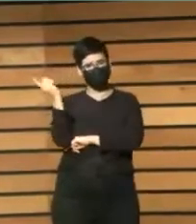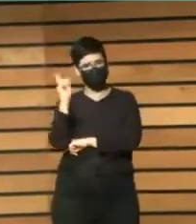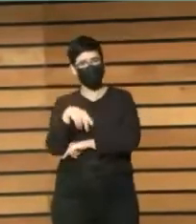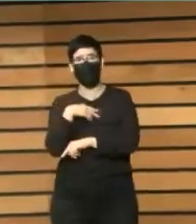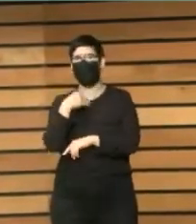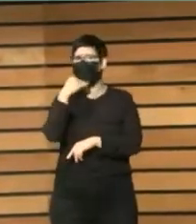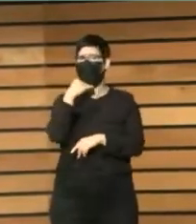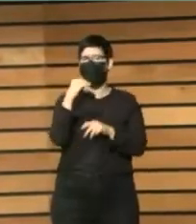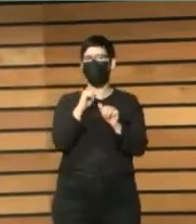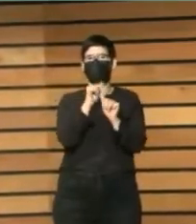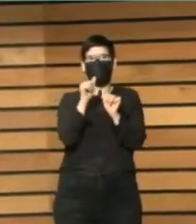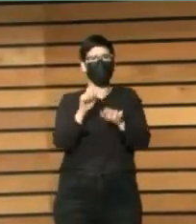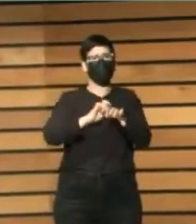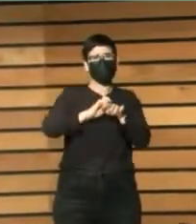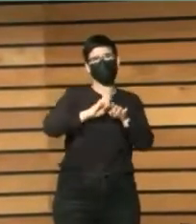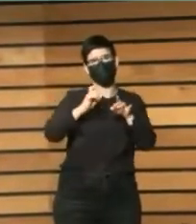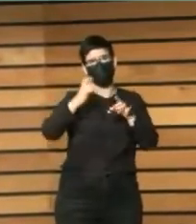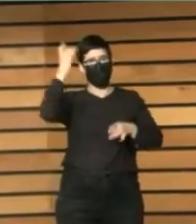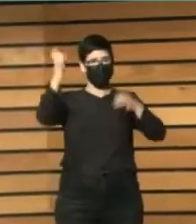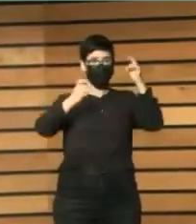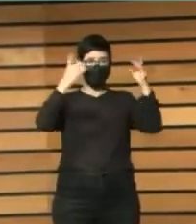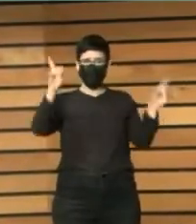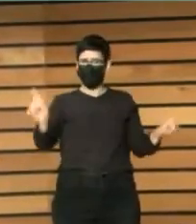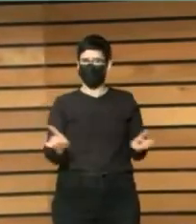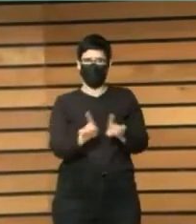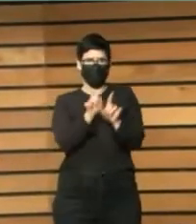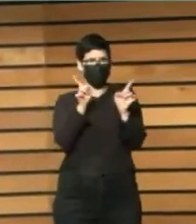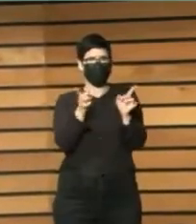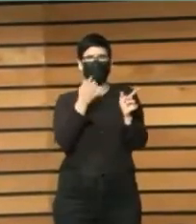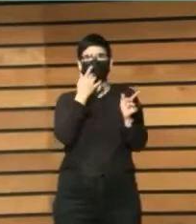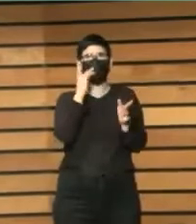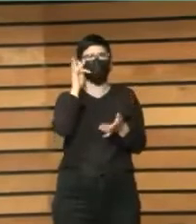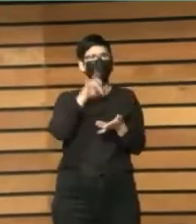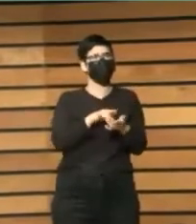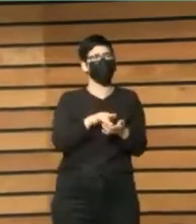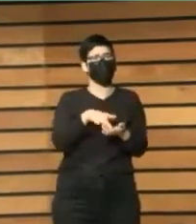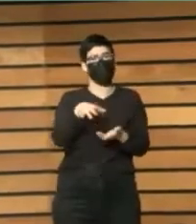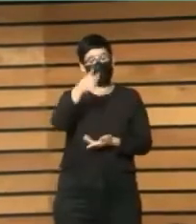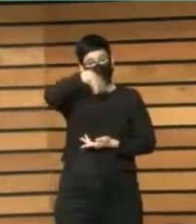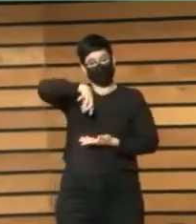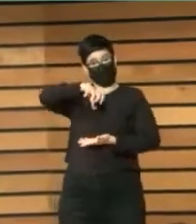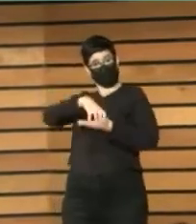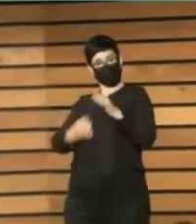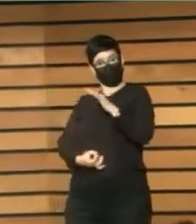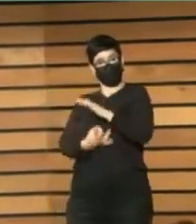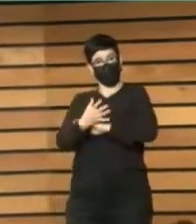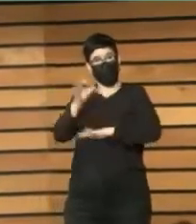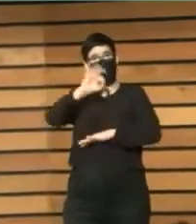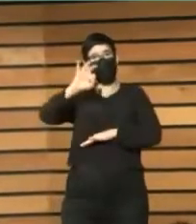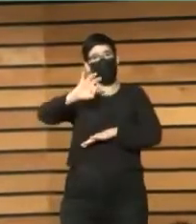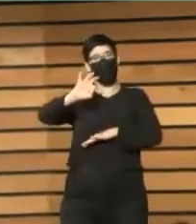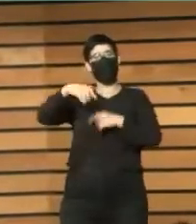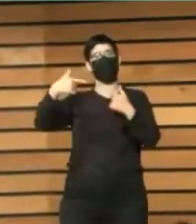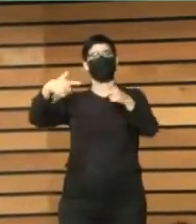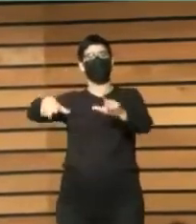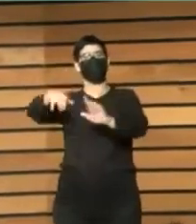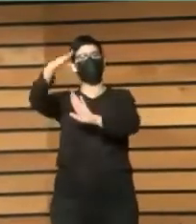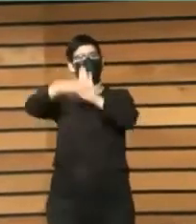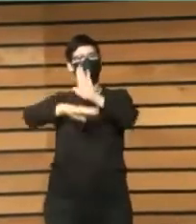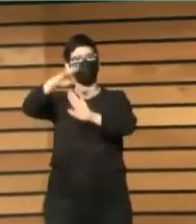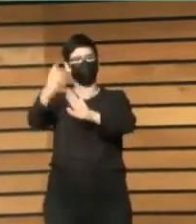actividad, independientemente de que sea algo generado desde la Mediateca o generado desde el área de programación.